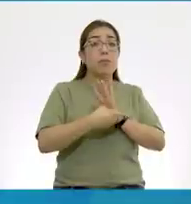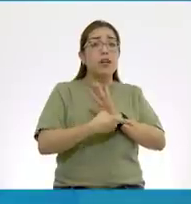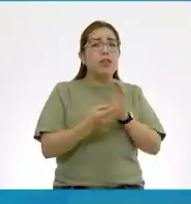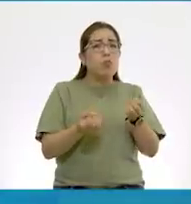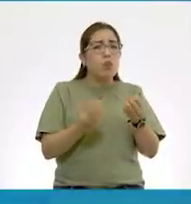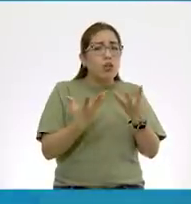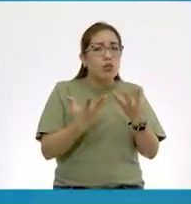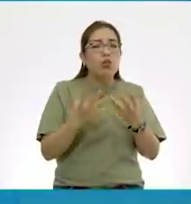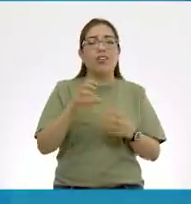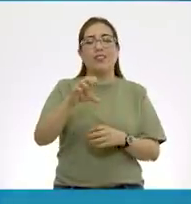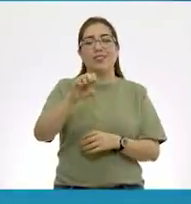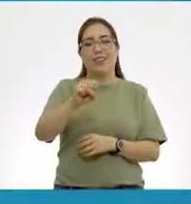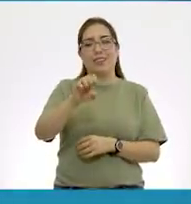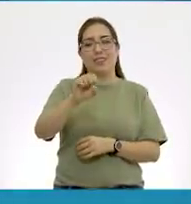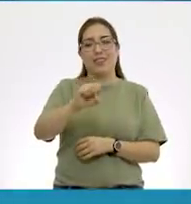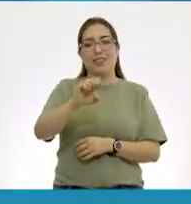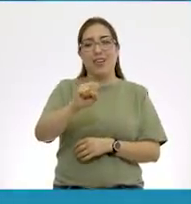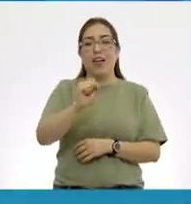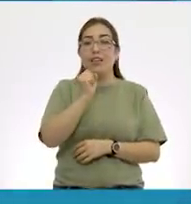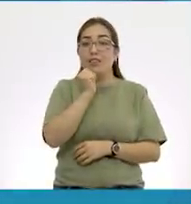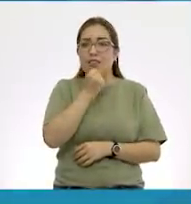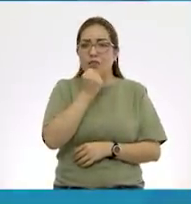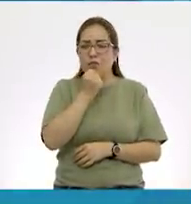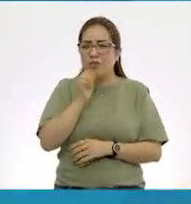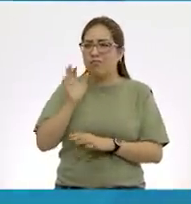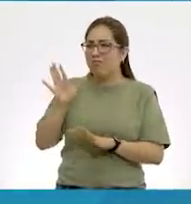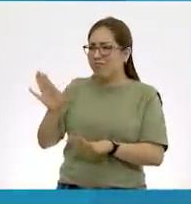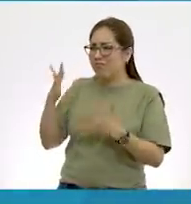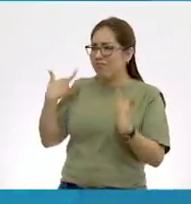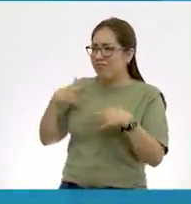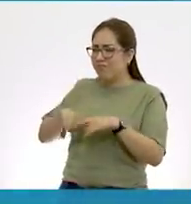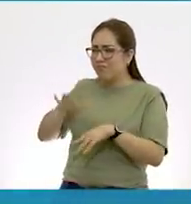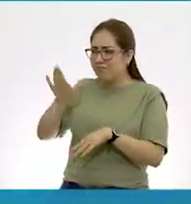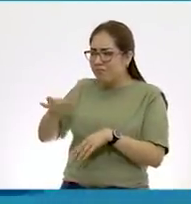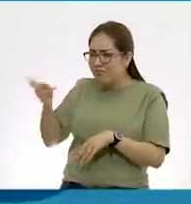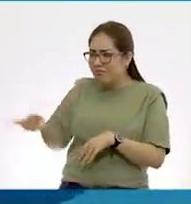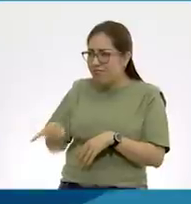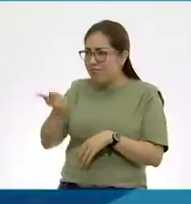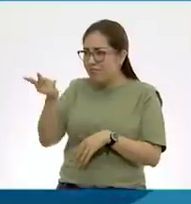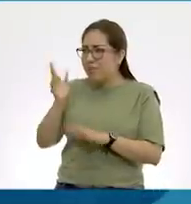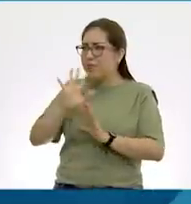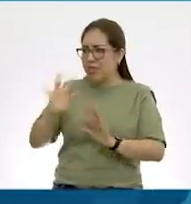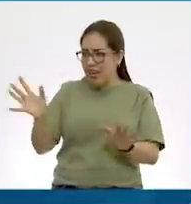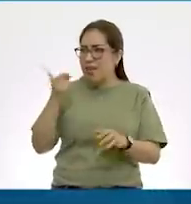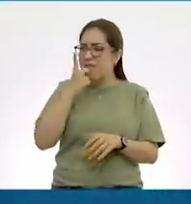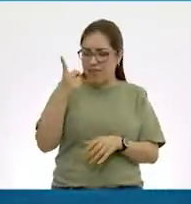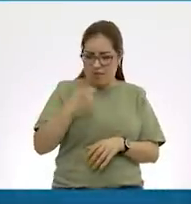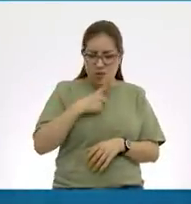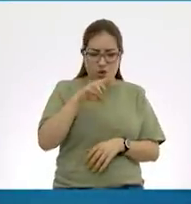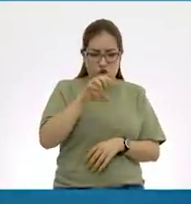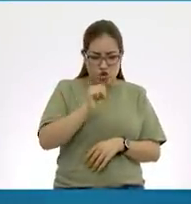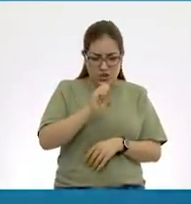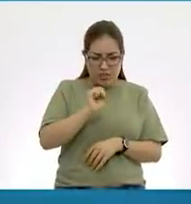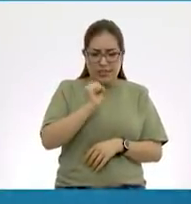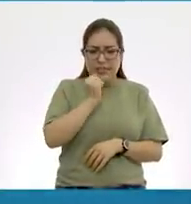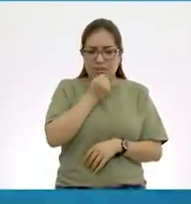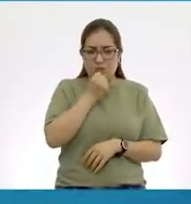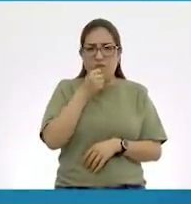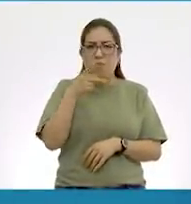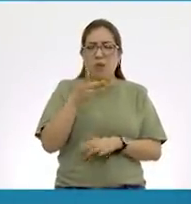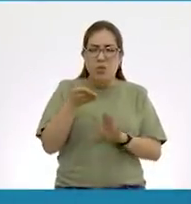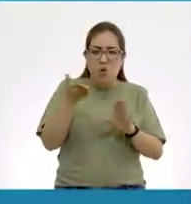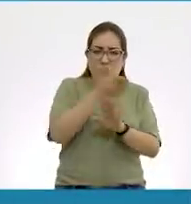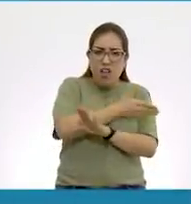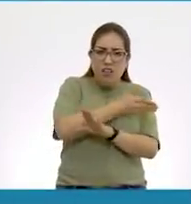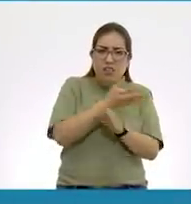60 segundos. A ver, maestro, perdón que lo interrumpa, pero ya hablamos de 60 segundos. Pero antes, ¿cuántos